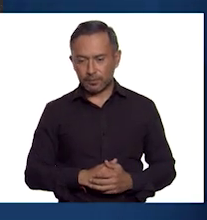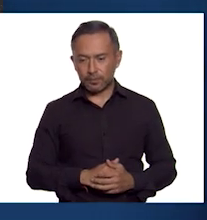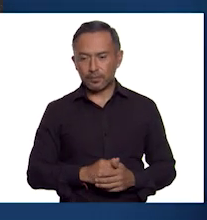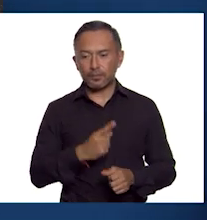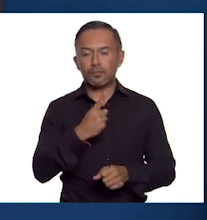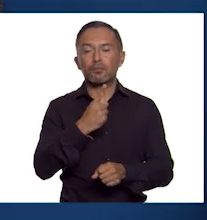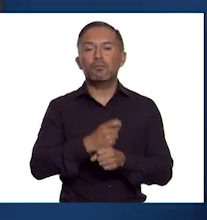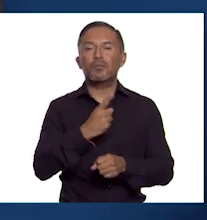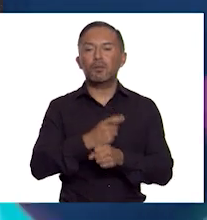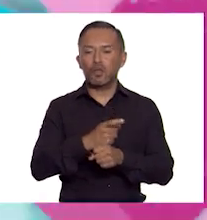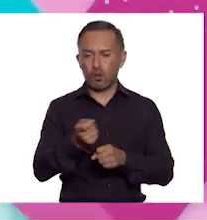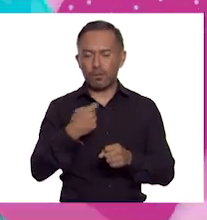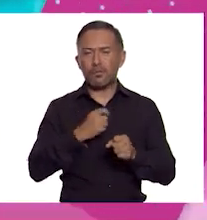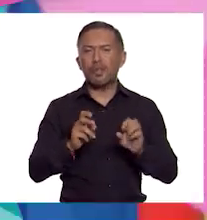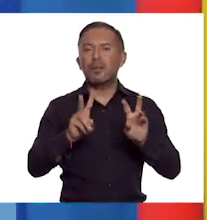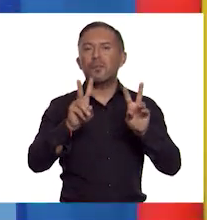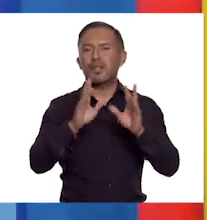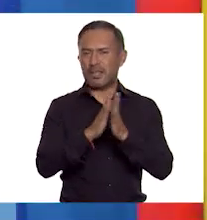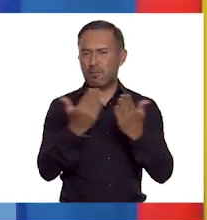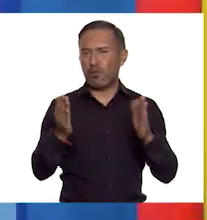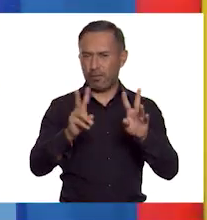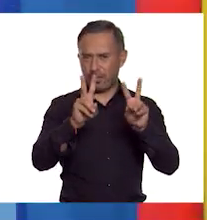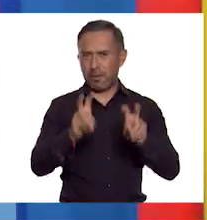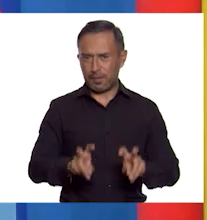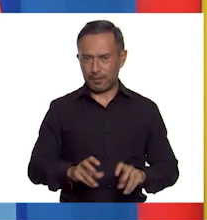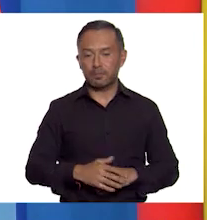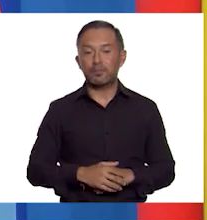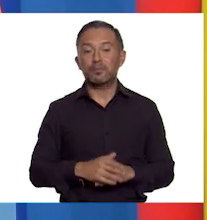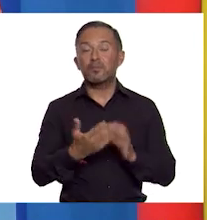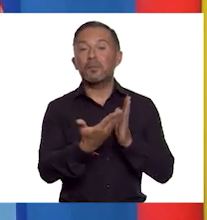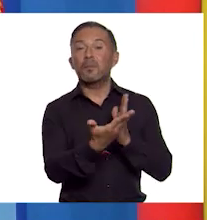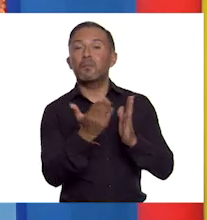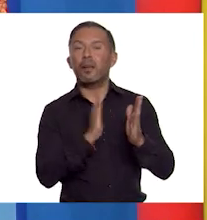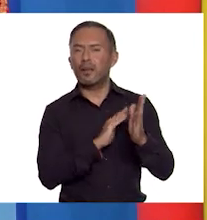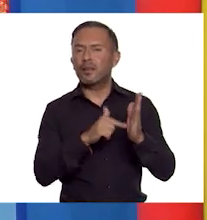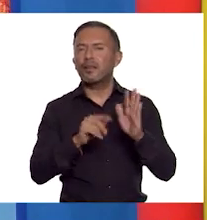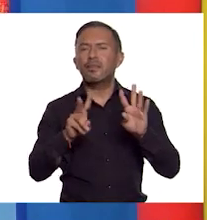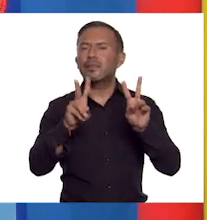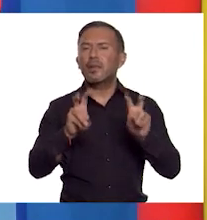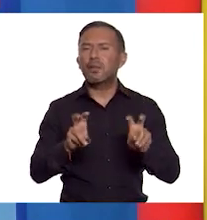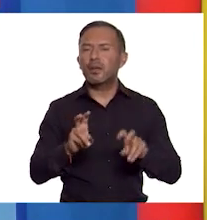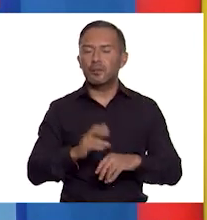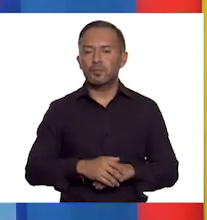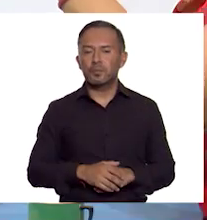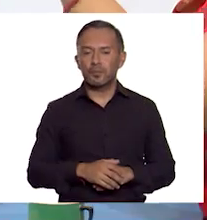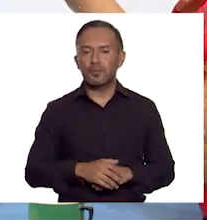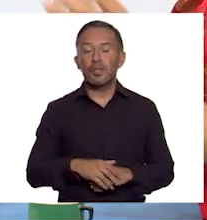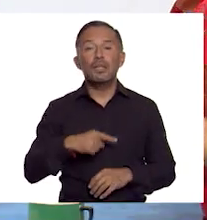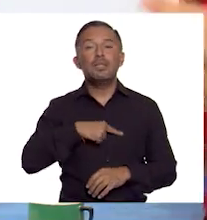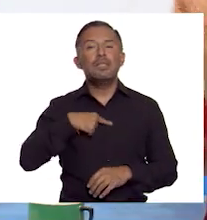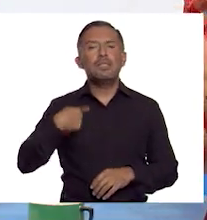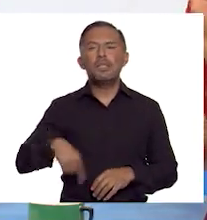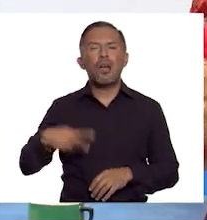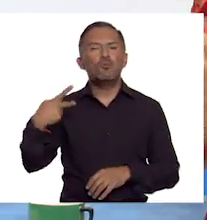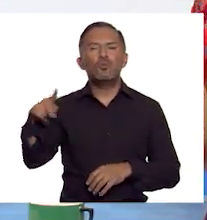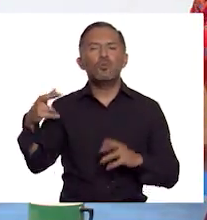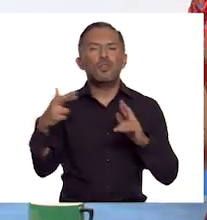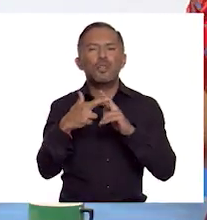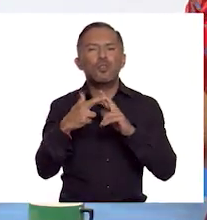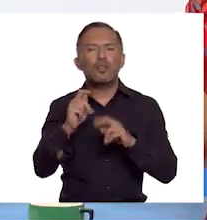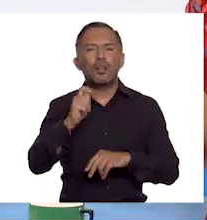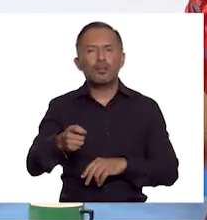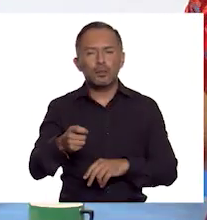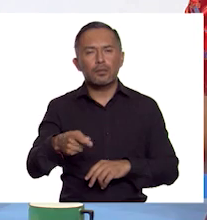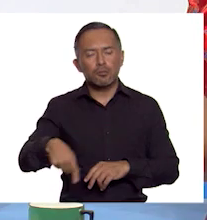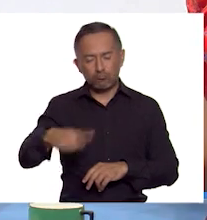abordar los siguientes temas de nuestro libro? El título de la siguiente página es Religiones en China. La búsqueda de la